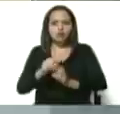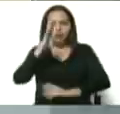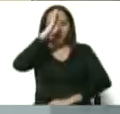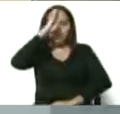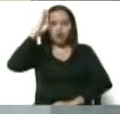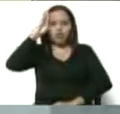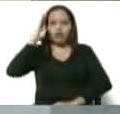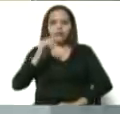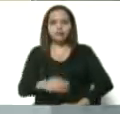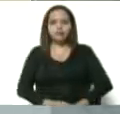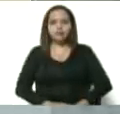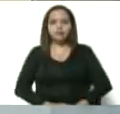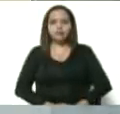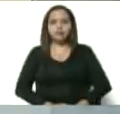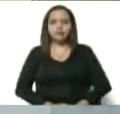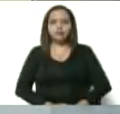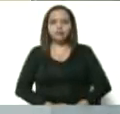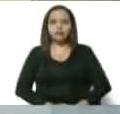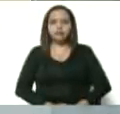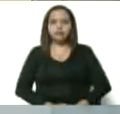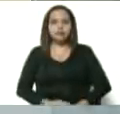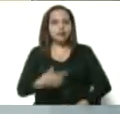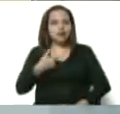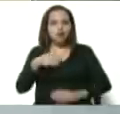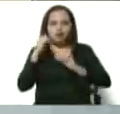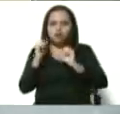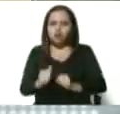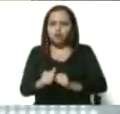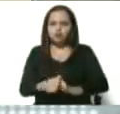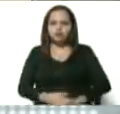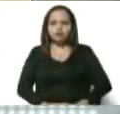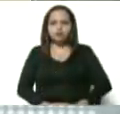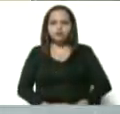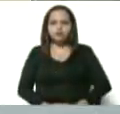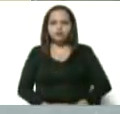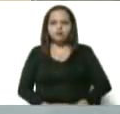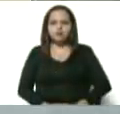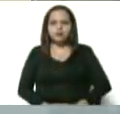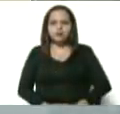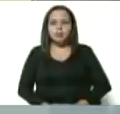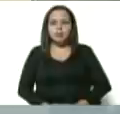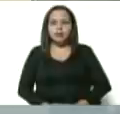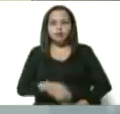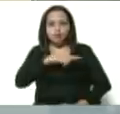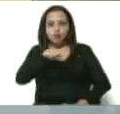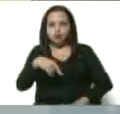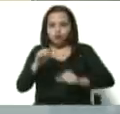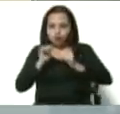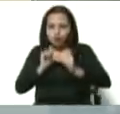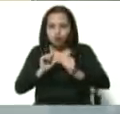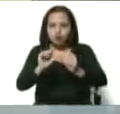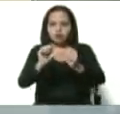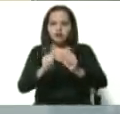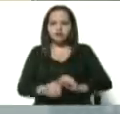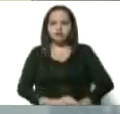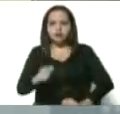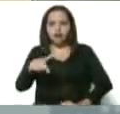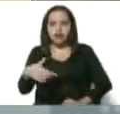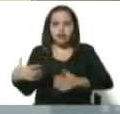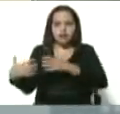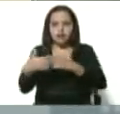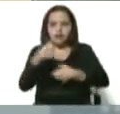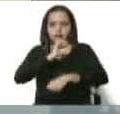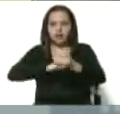Diosdado y estoy seguro que más temprano que tarde seguiremos en esta batalla